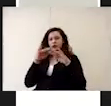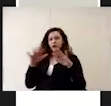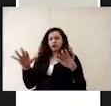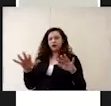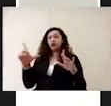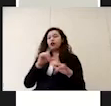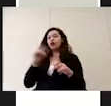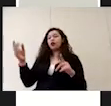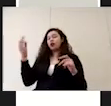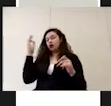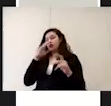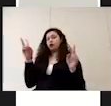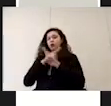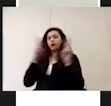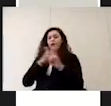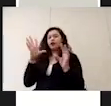desocupó el edificio